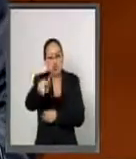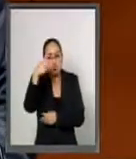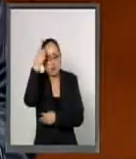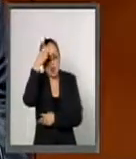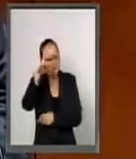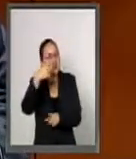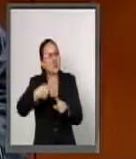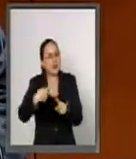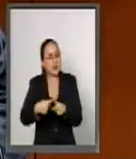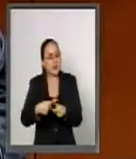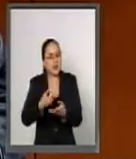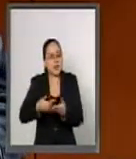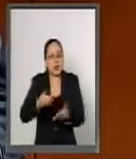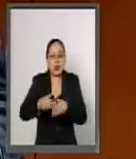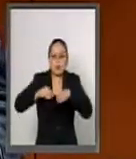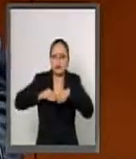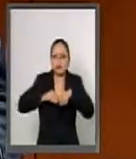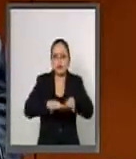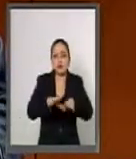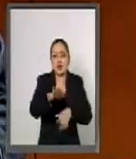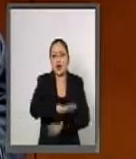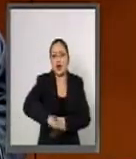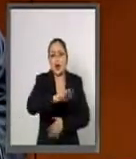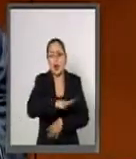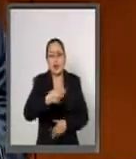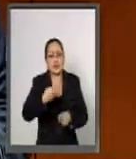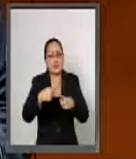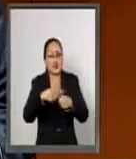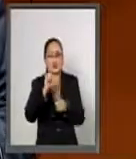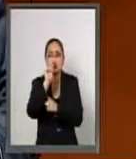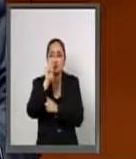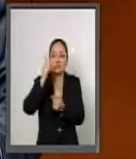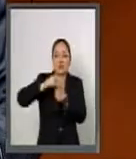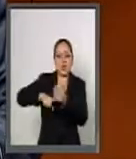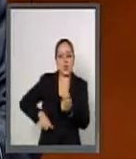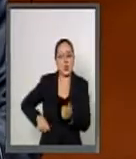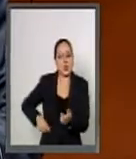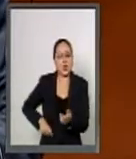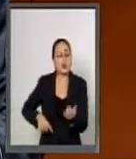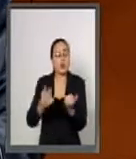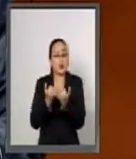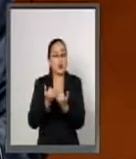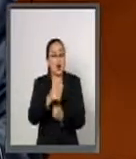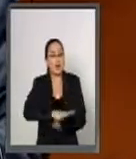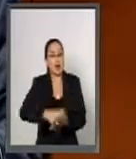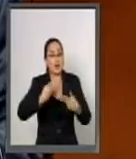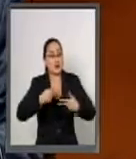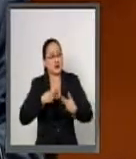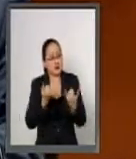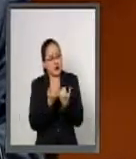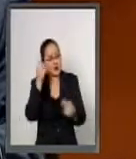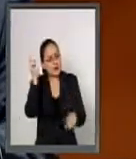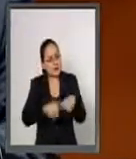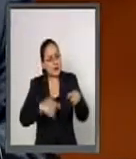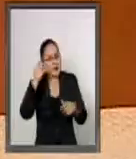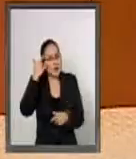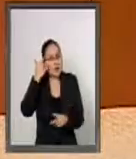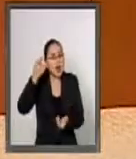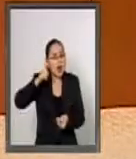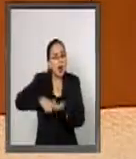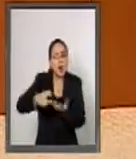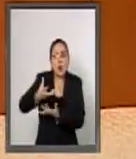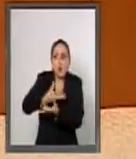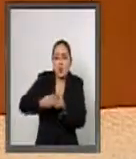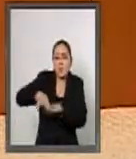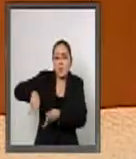enviamos un mensaje de acción a los funcionarios y a los ciudadanos para que el combate a la piratería y contrabando